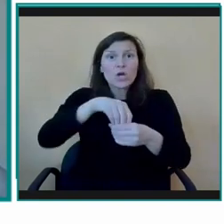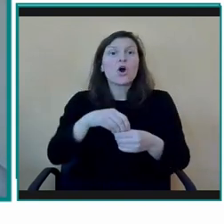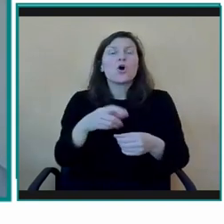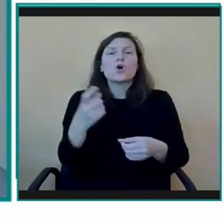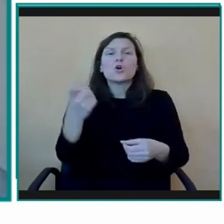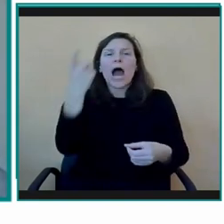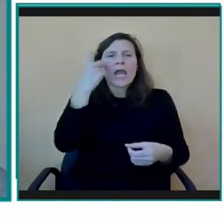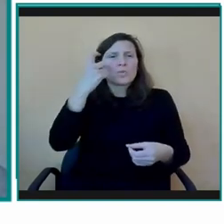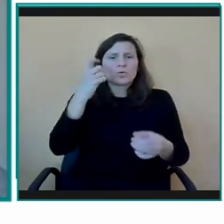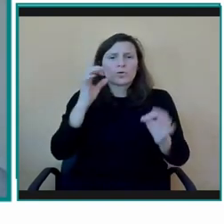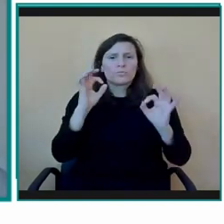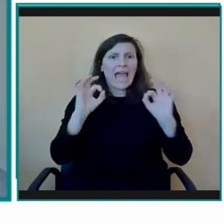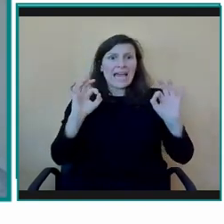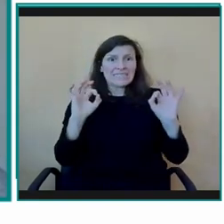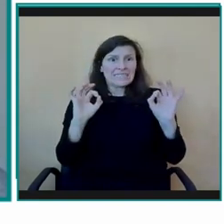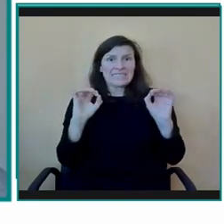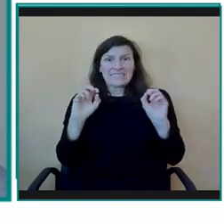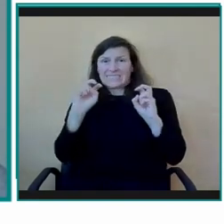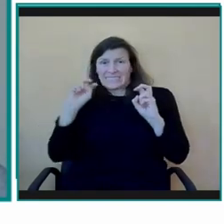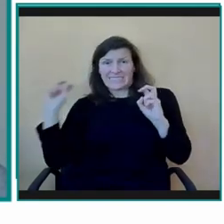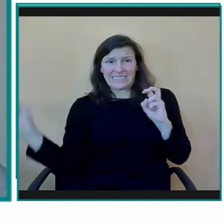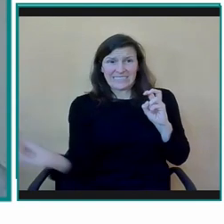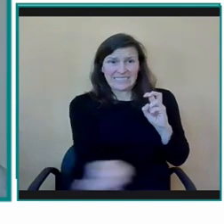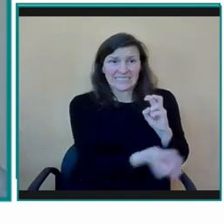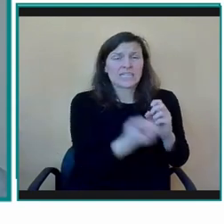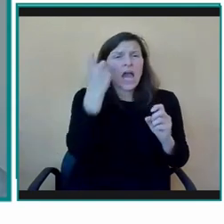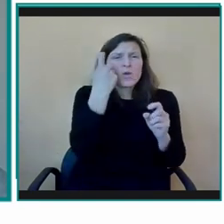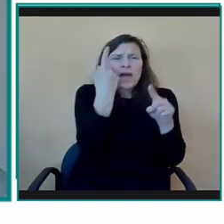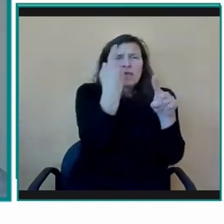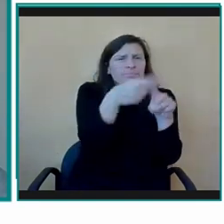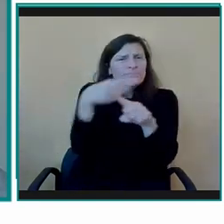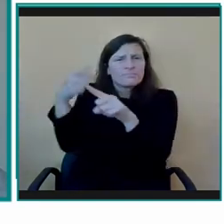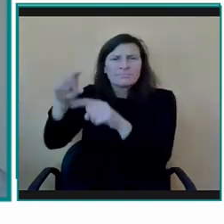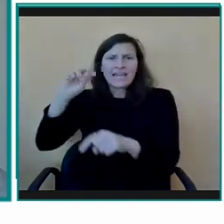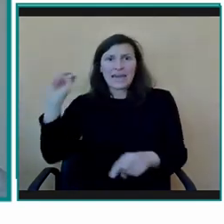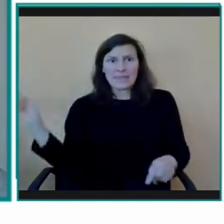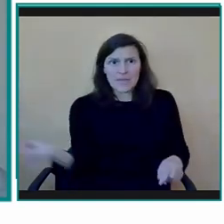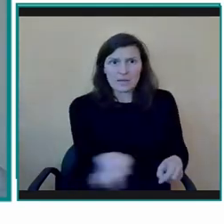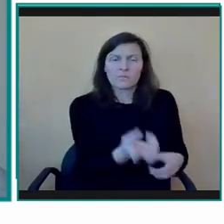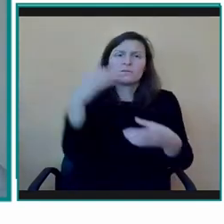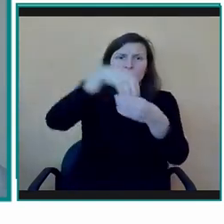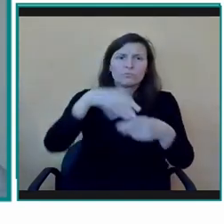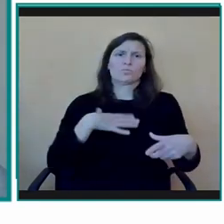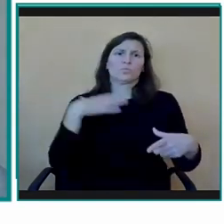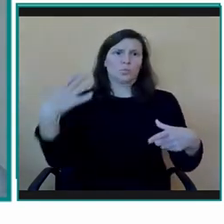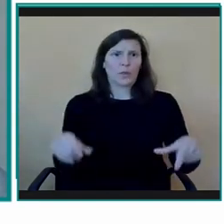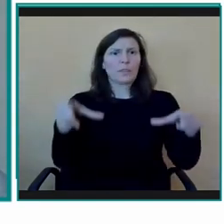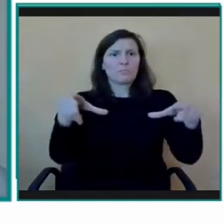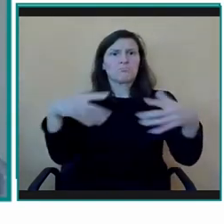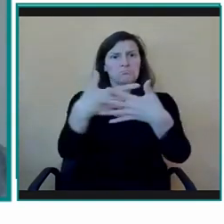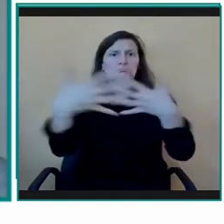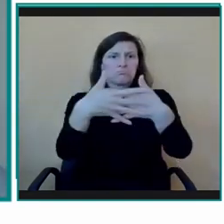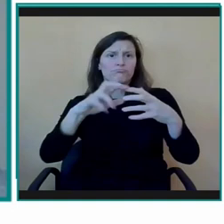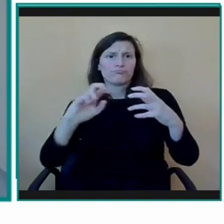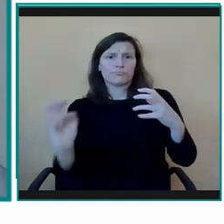diverso, de todo tipo de alumnado, pues nos genera, como digo, muchas esperanzas y nos genera sobre